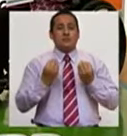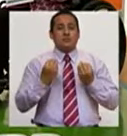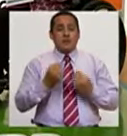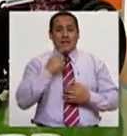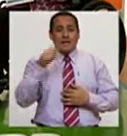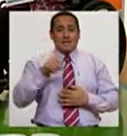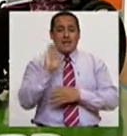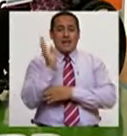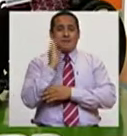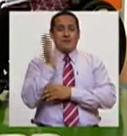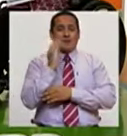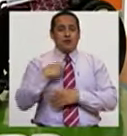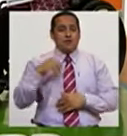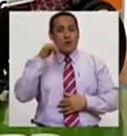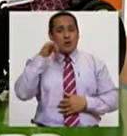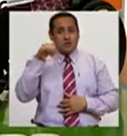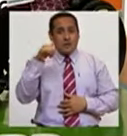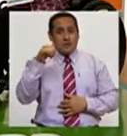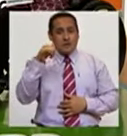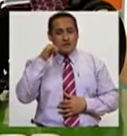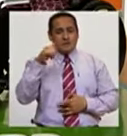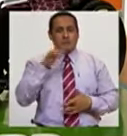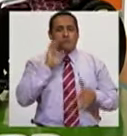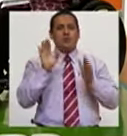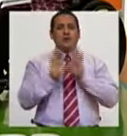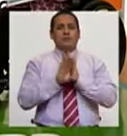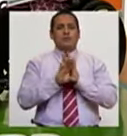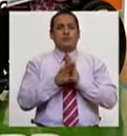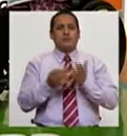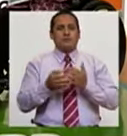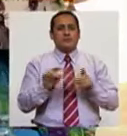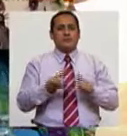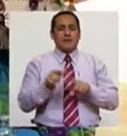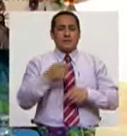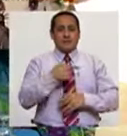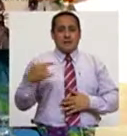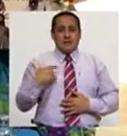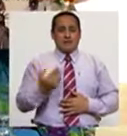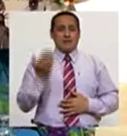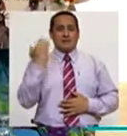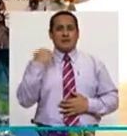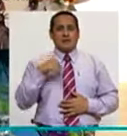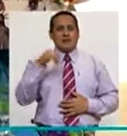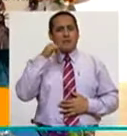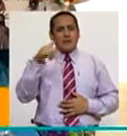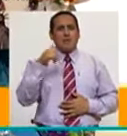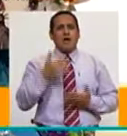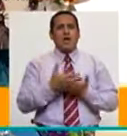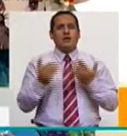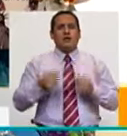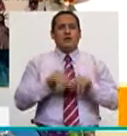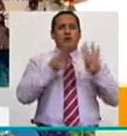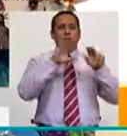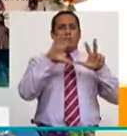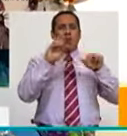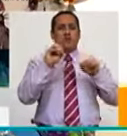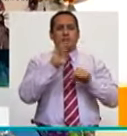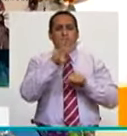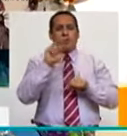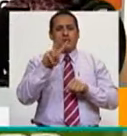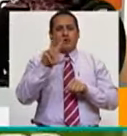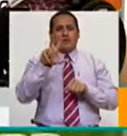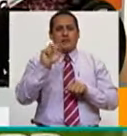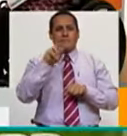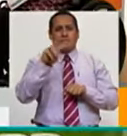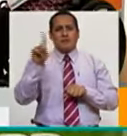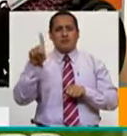Justamente por la emergencia. ¿O sea, los llaman por teléfono? Por supuesto. Por ejemplo, la semana pasada. ¿Llamamos a dónde? Al 980-423